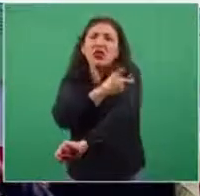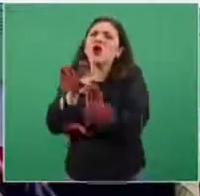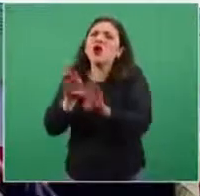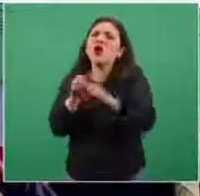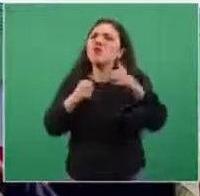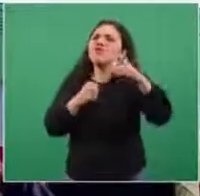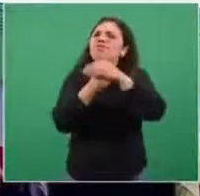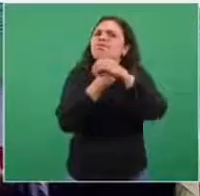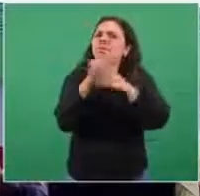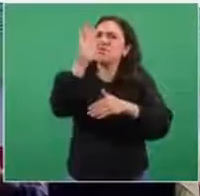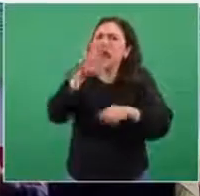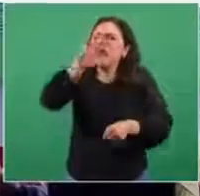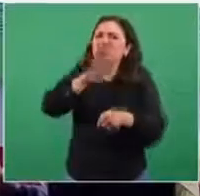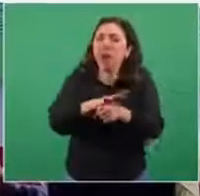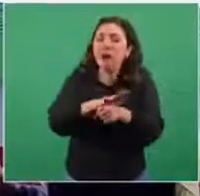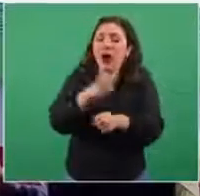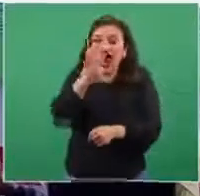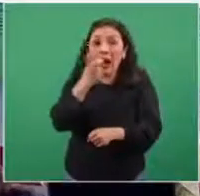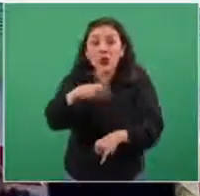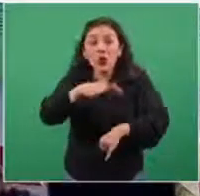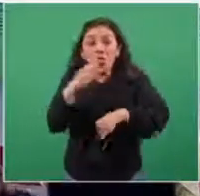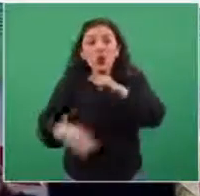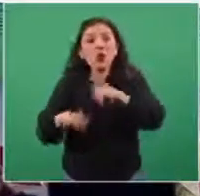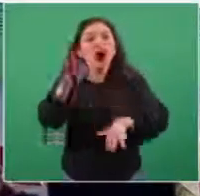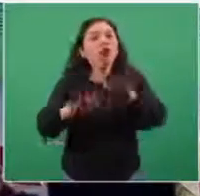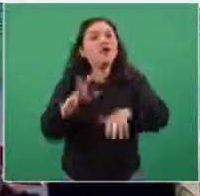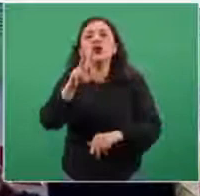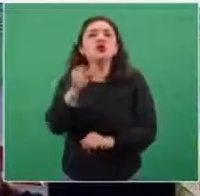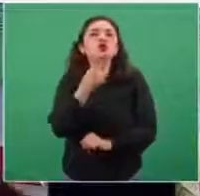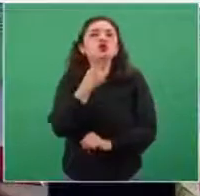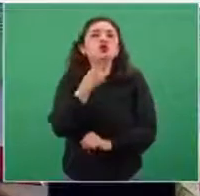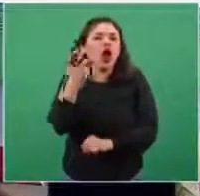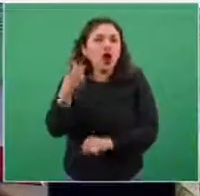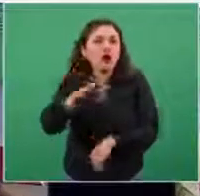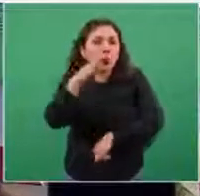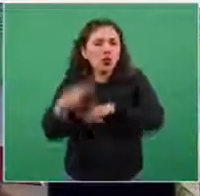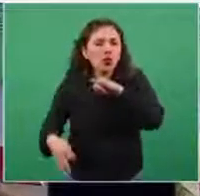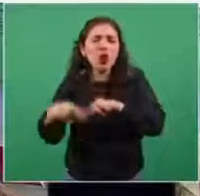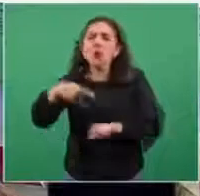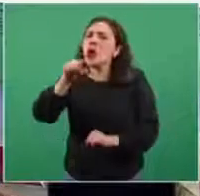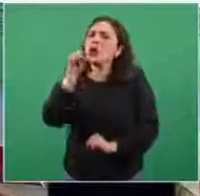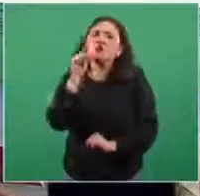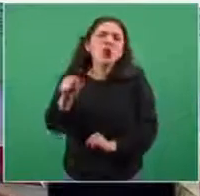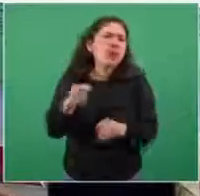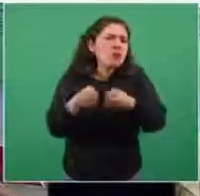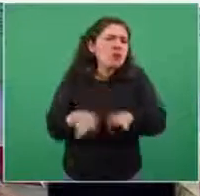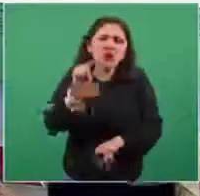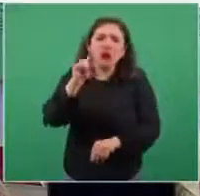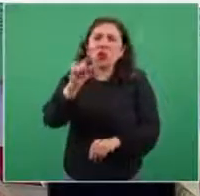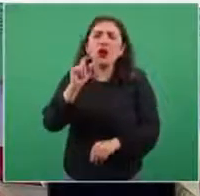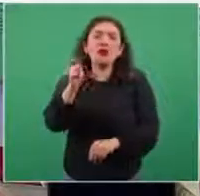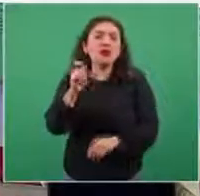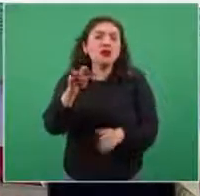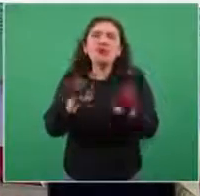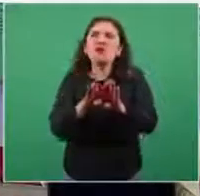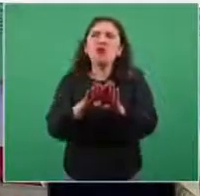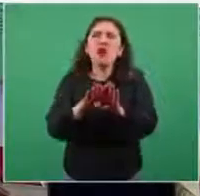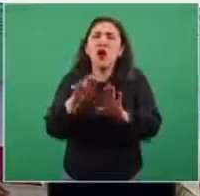Entonces, la última dosis puede llegar a no ser utilizada, pero en muy pocos viales, menos de mil